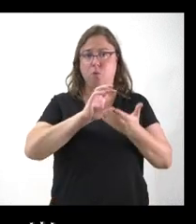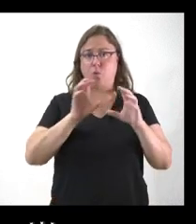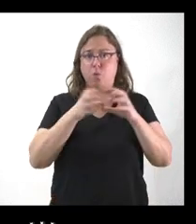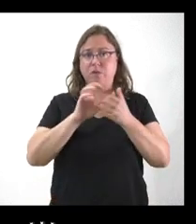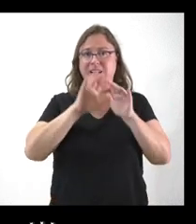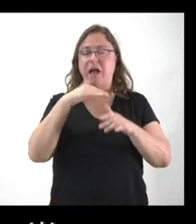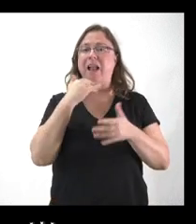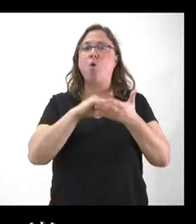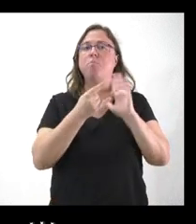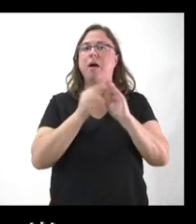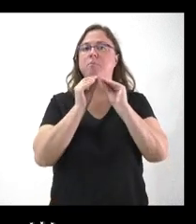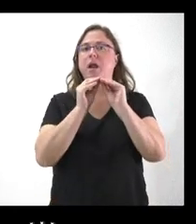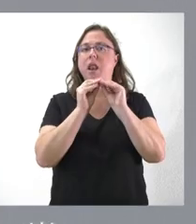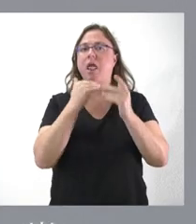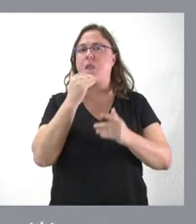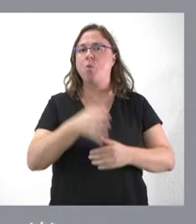arreglar esto? Gracias.